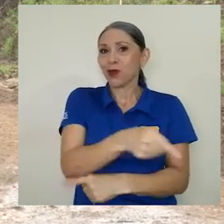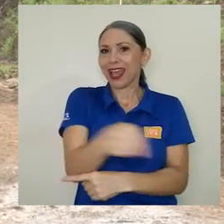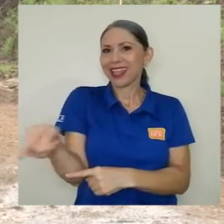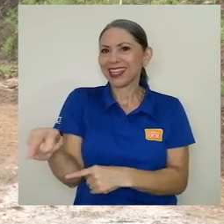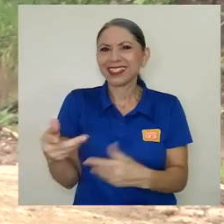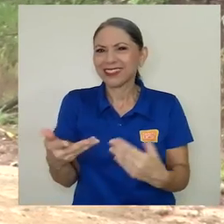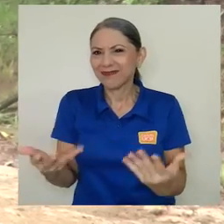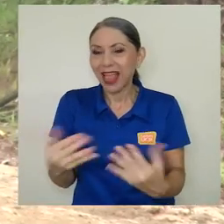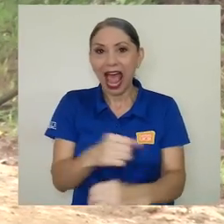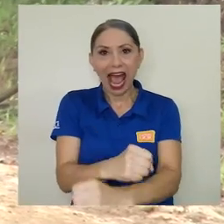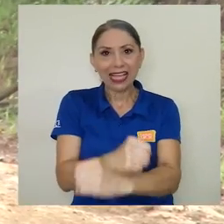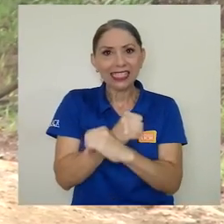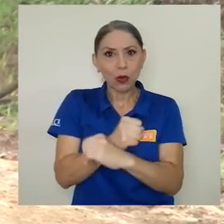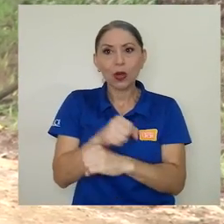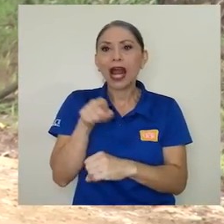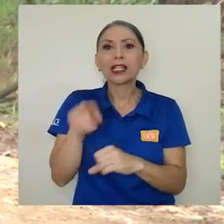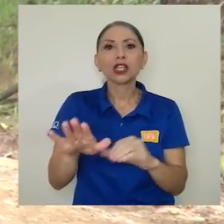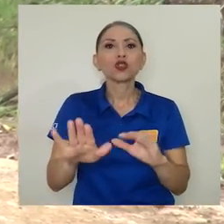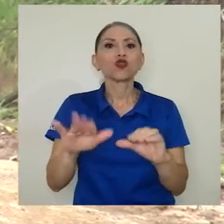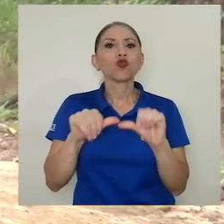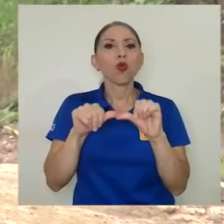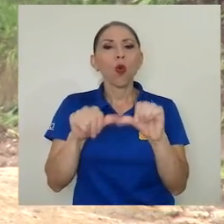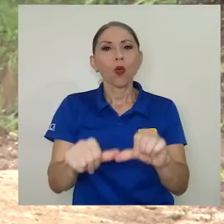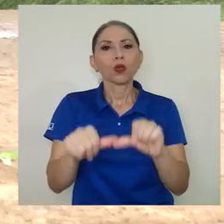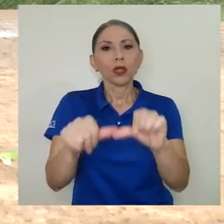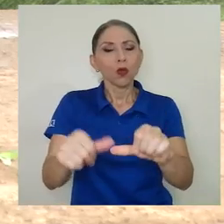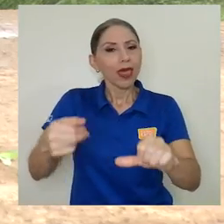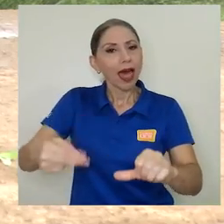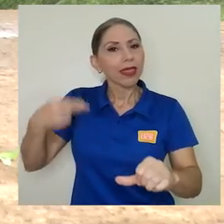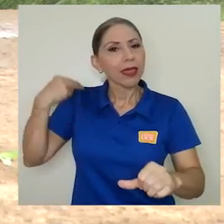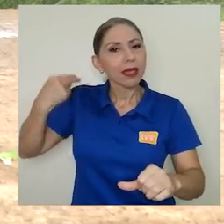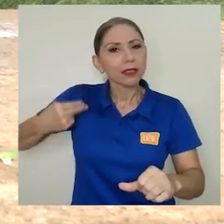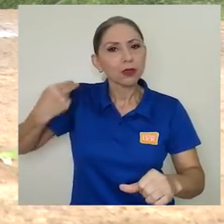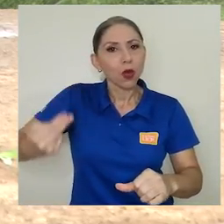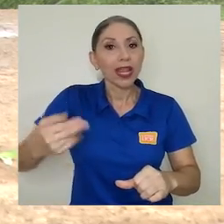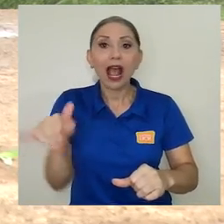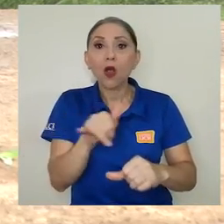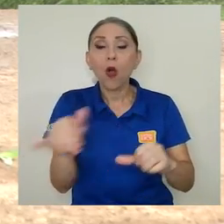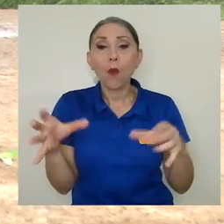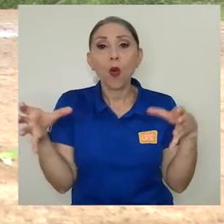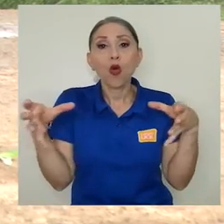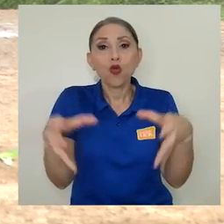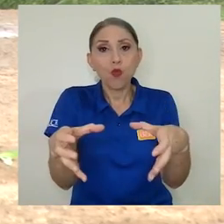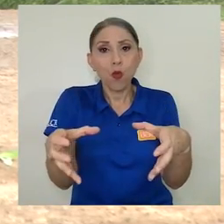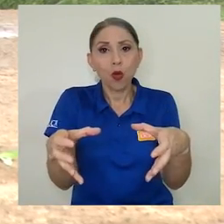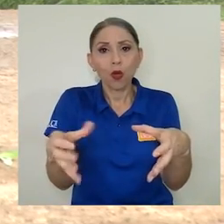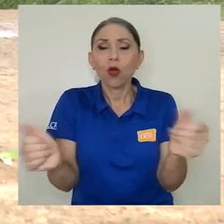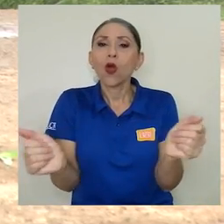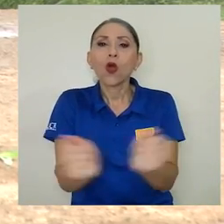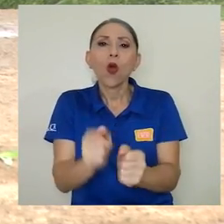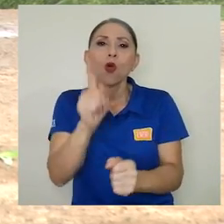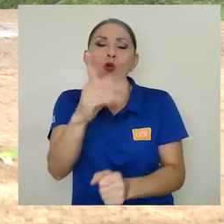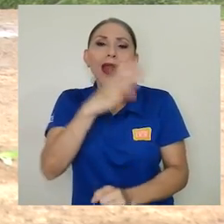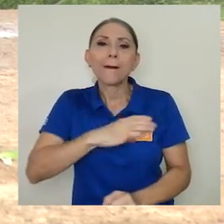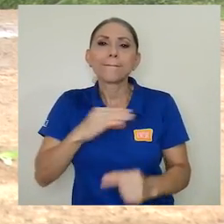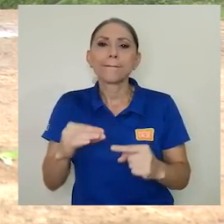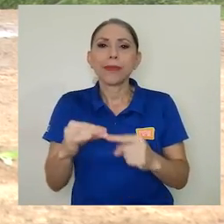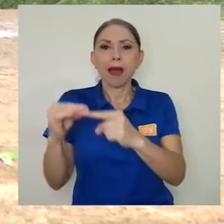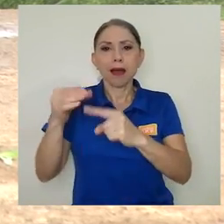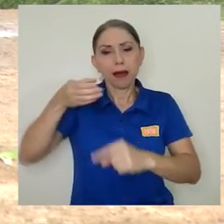general, que es asegurar su continuidad histórica, ¿verdad? Como grupo con una particularidad